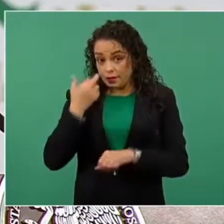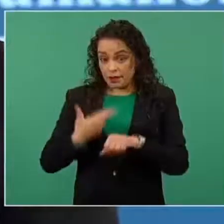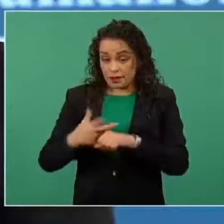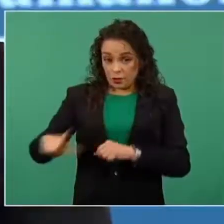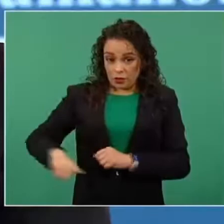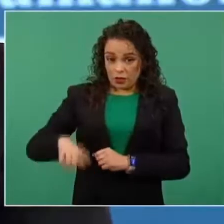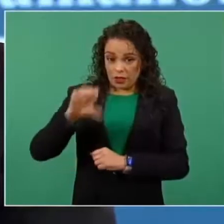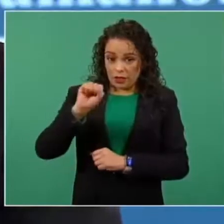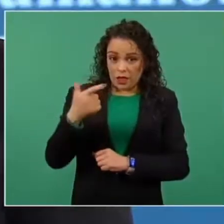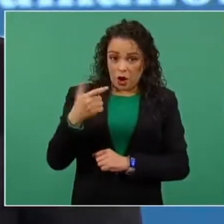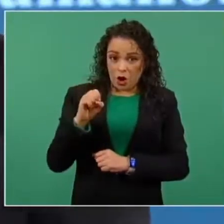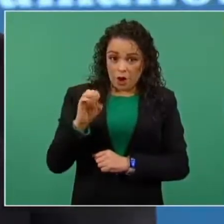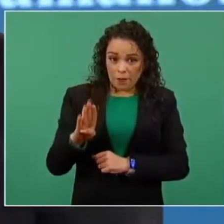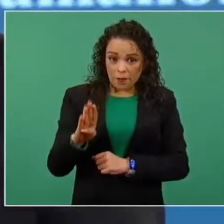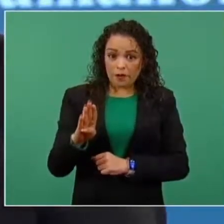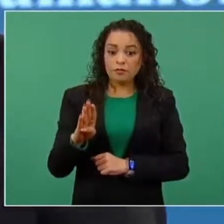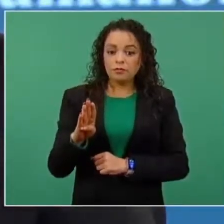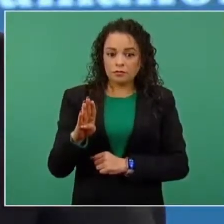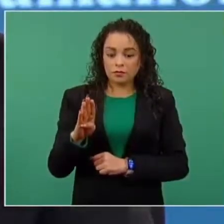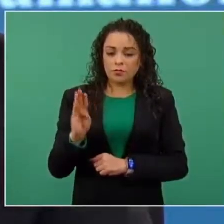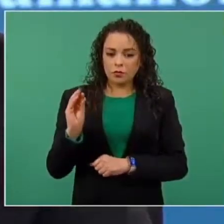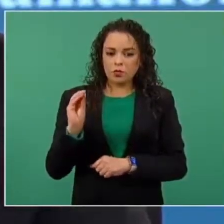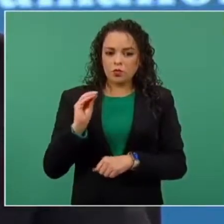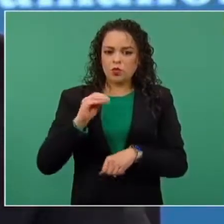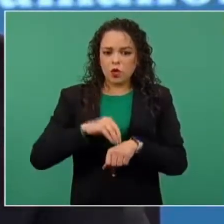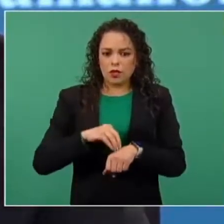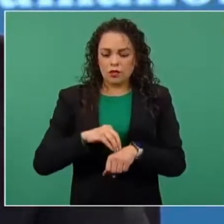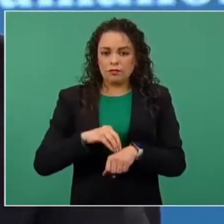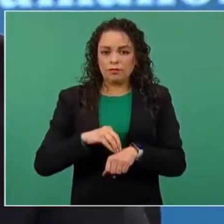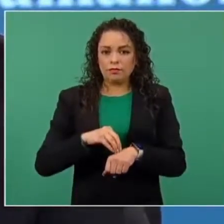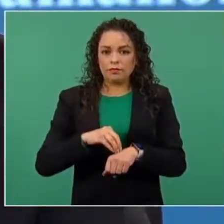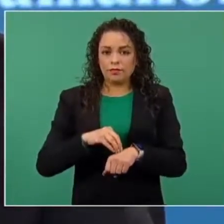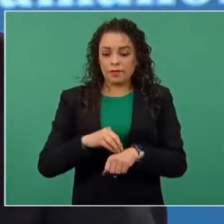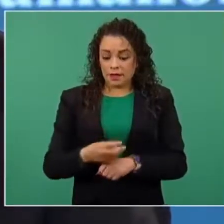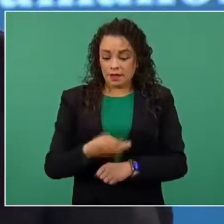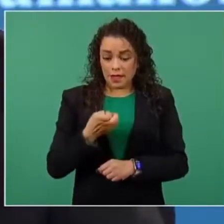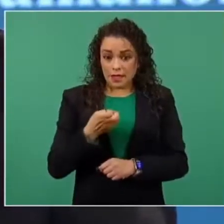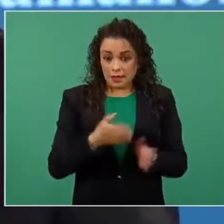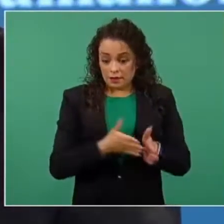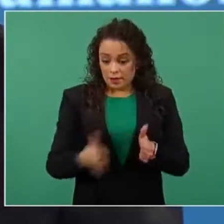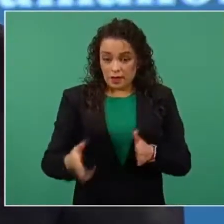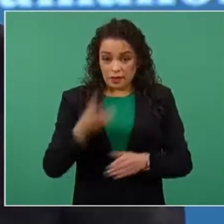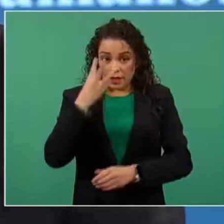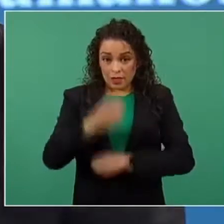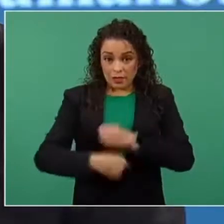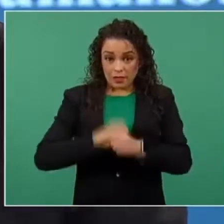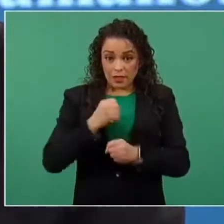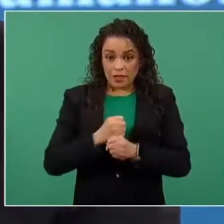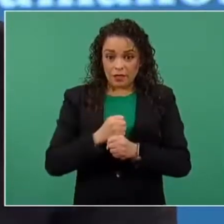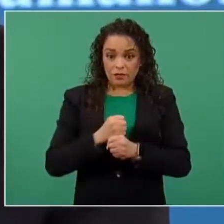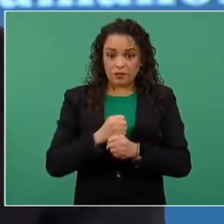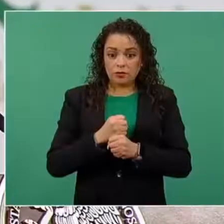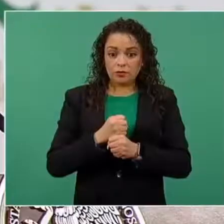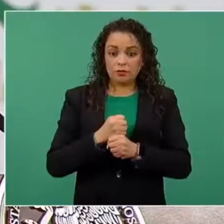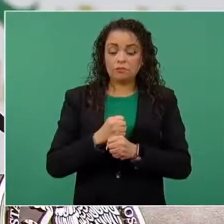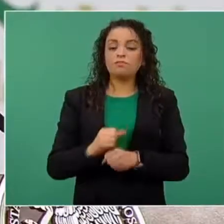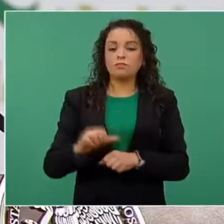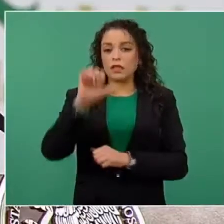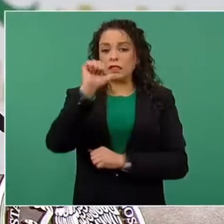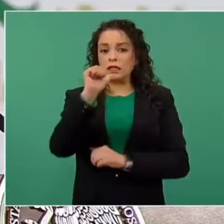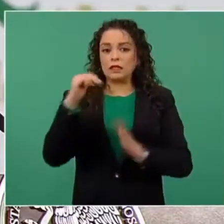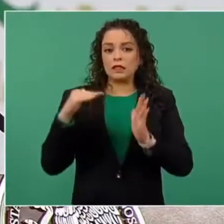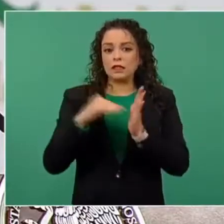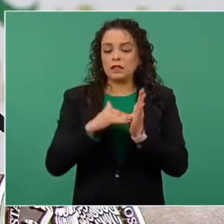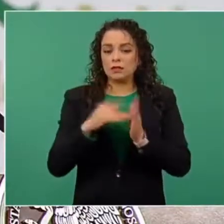implementado en la materia, que solamente en estos tres primeros años alcanza la cifra de seis mil